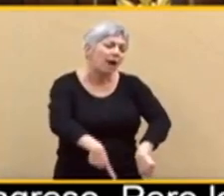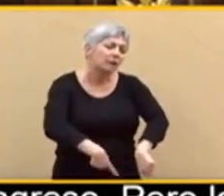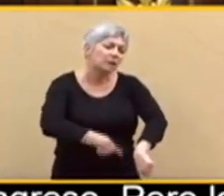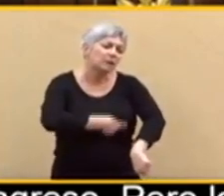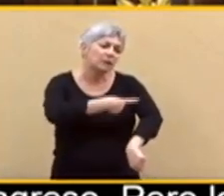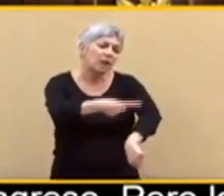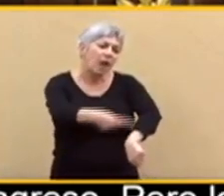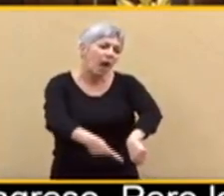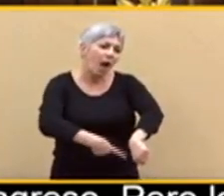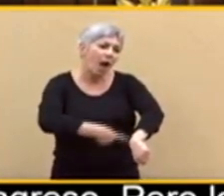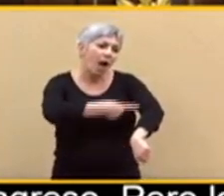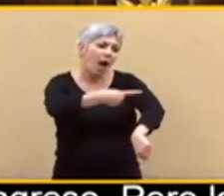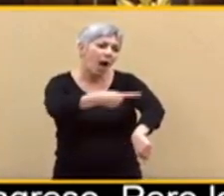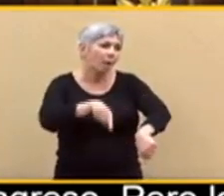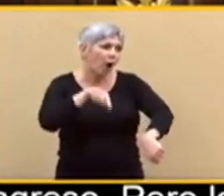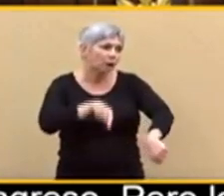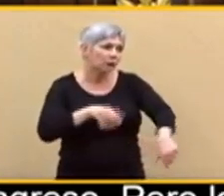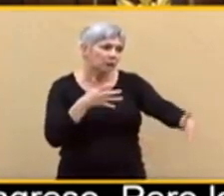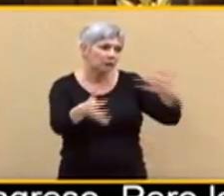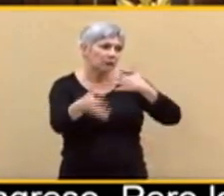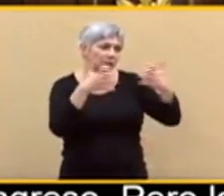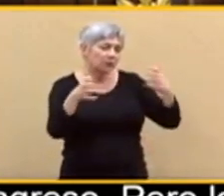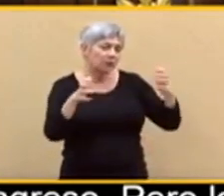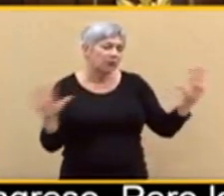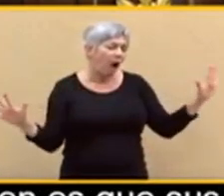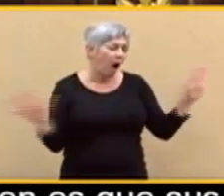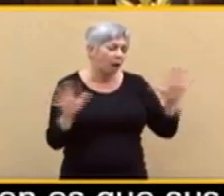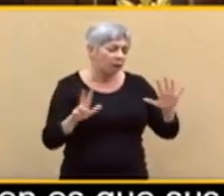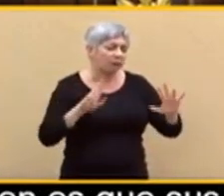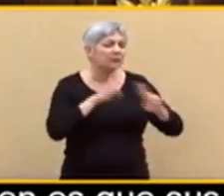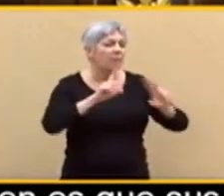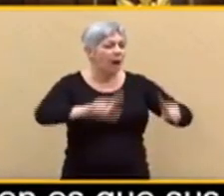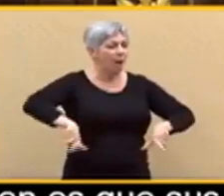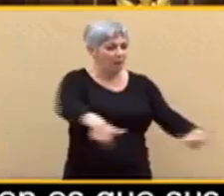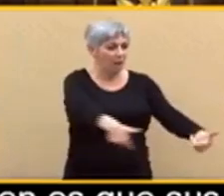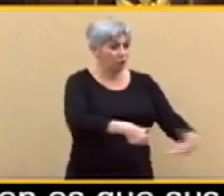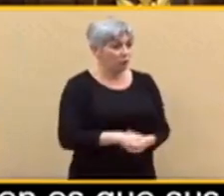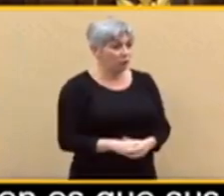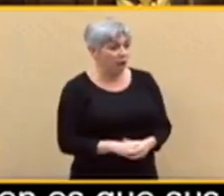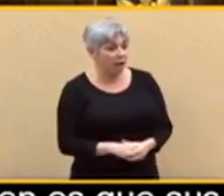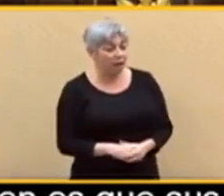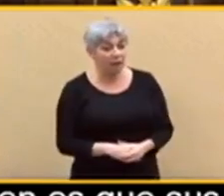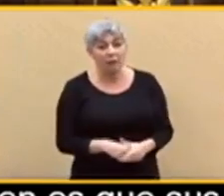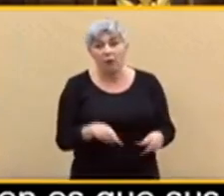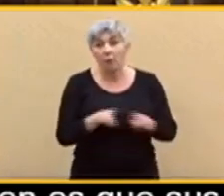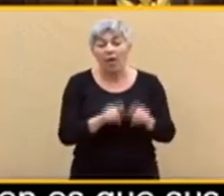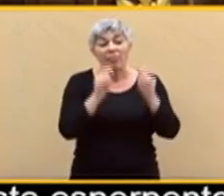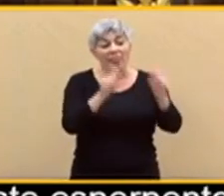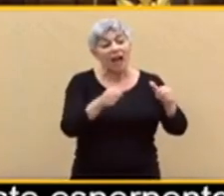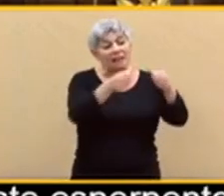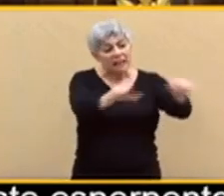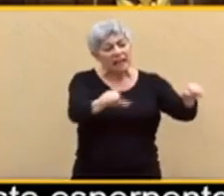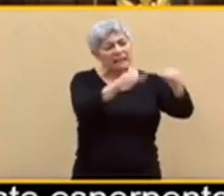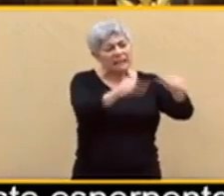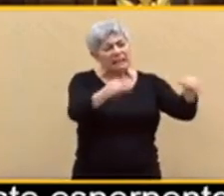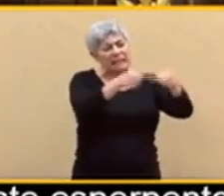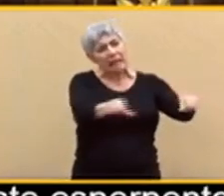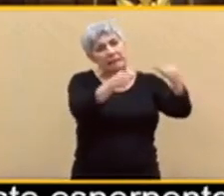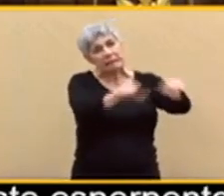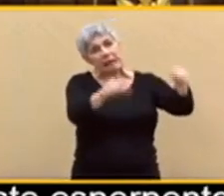esperpento de moción basura, repleta de adjetivos y vacía de propuestas.